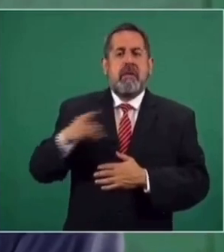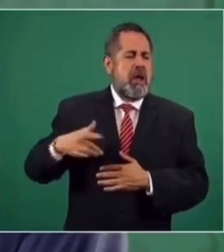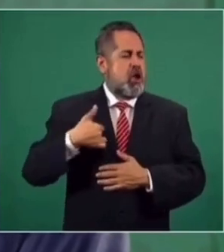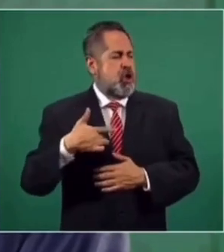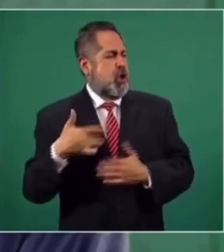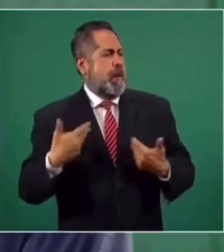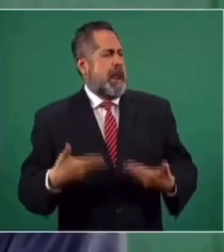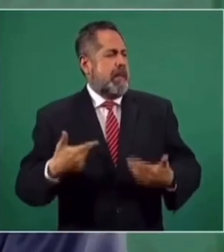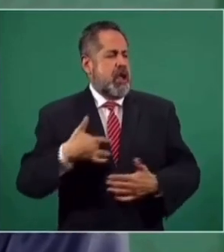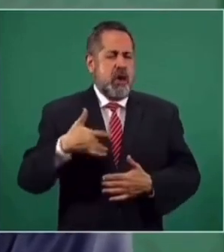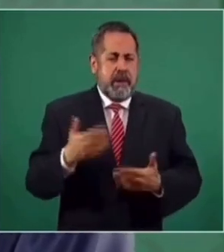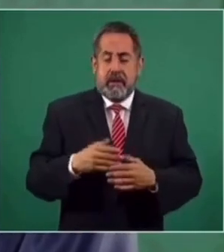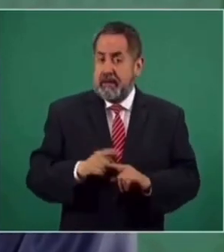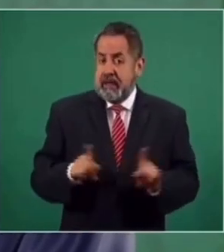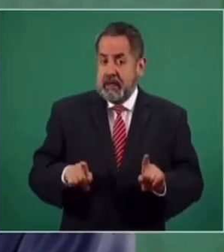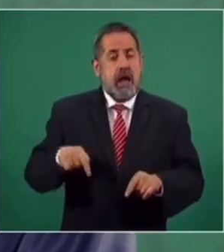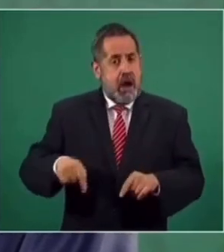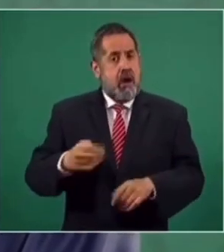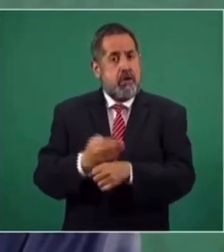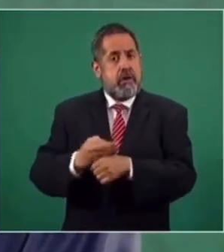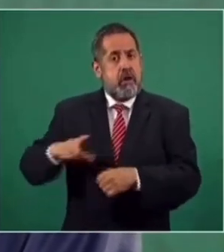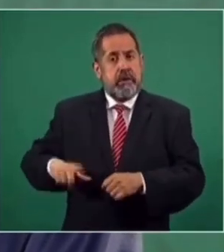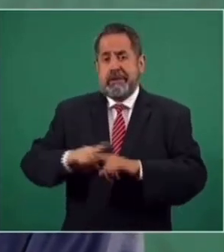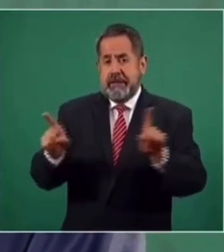ese es un distintivo de este gobierno,